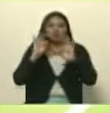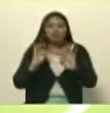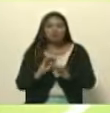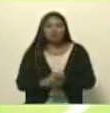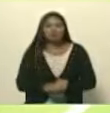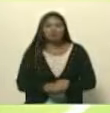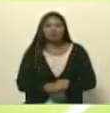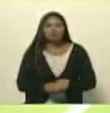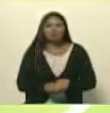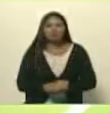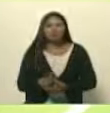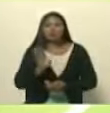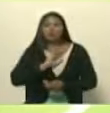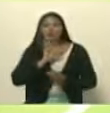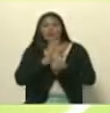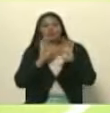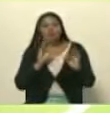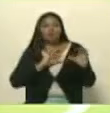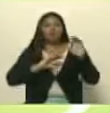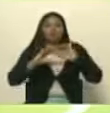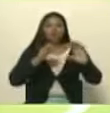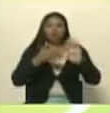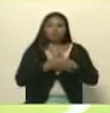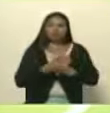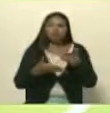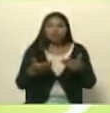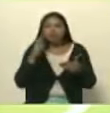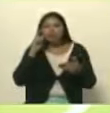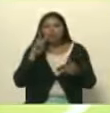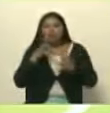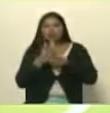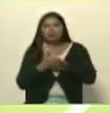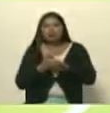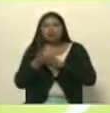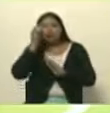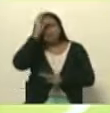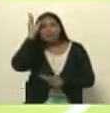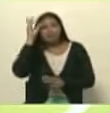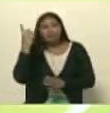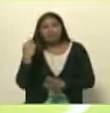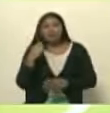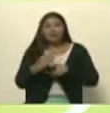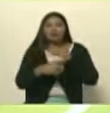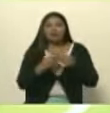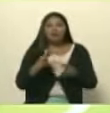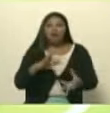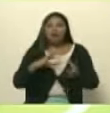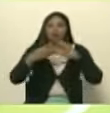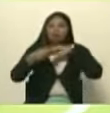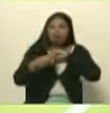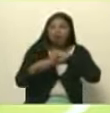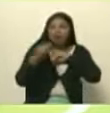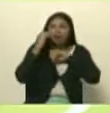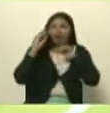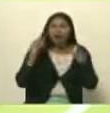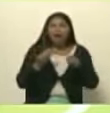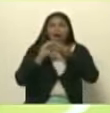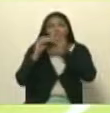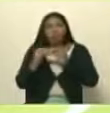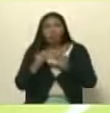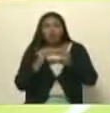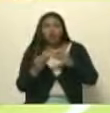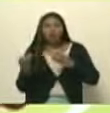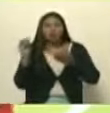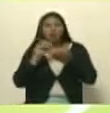convencionales, y estos medios convencionales tienen que tener la capacidad de adaptarse, de reacomodarse